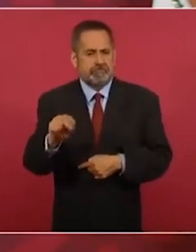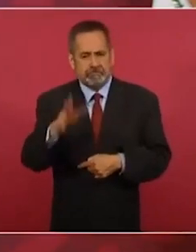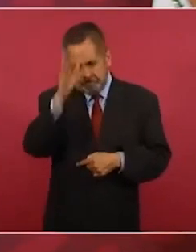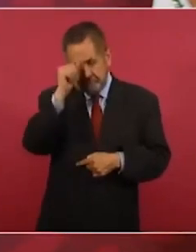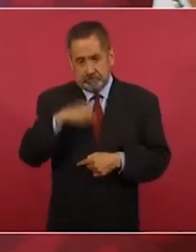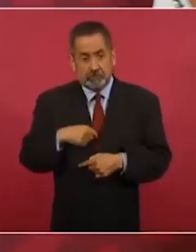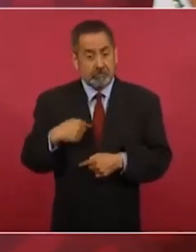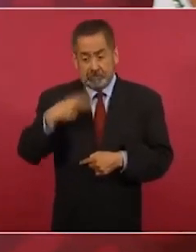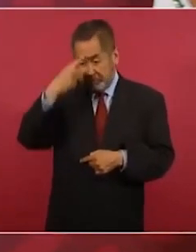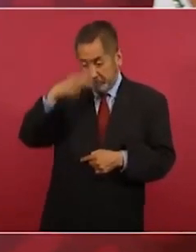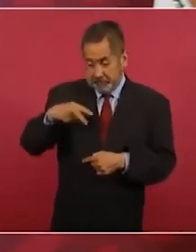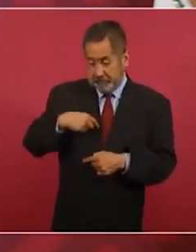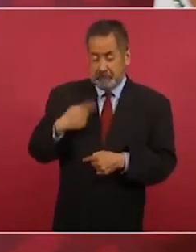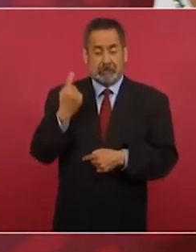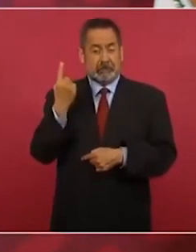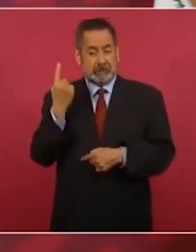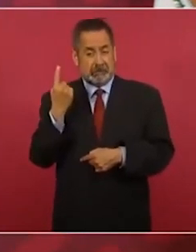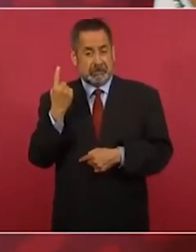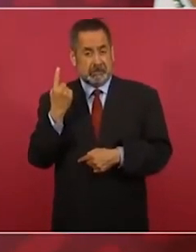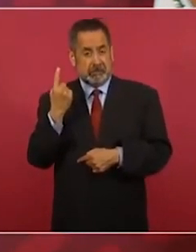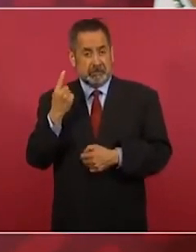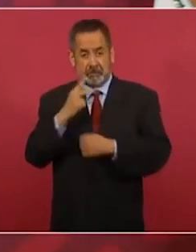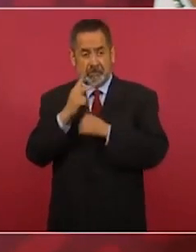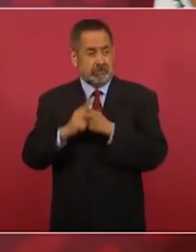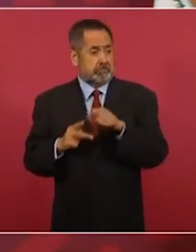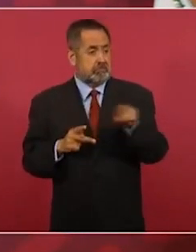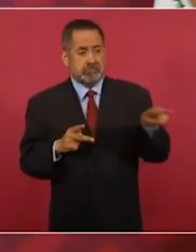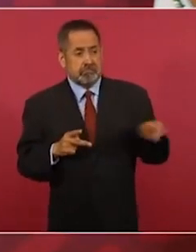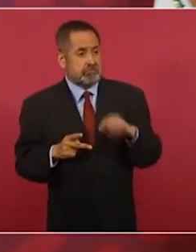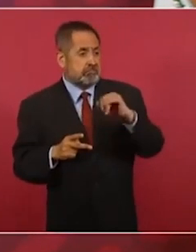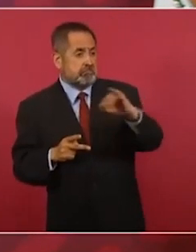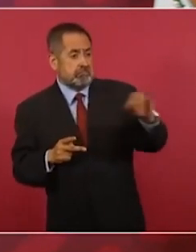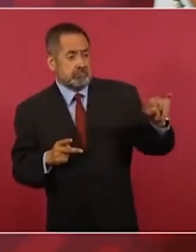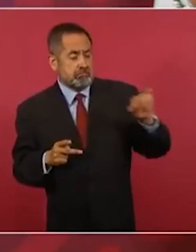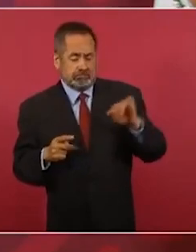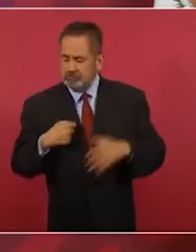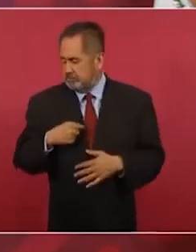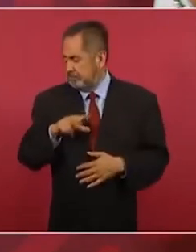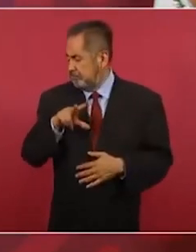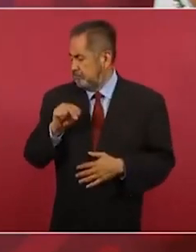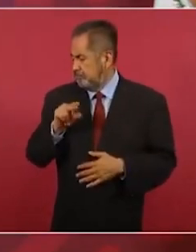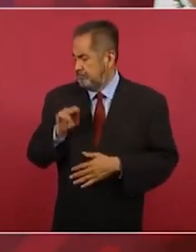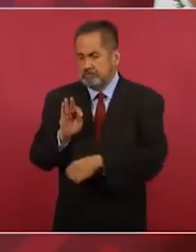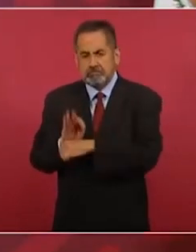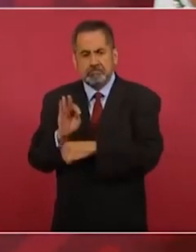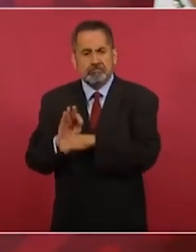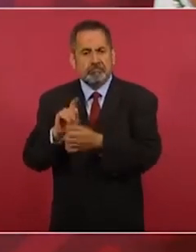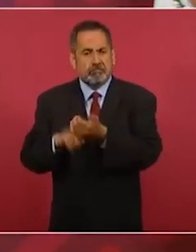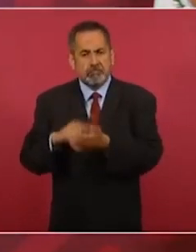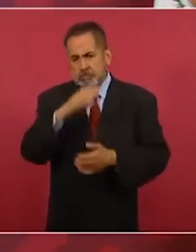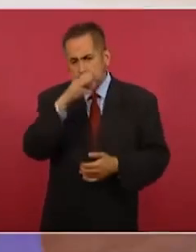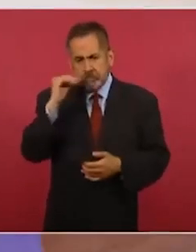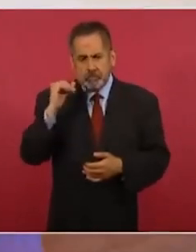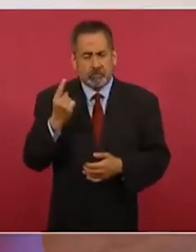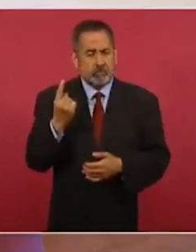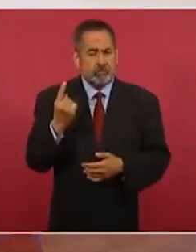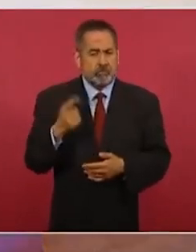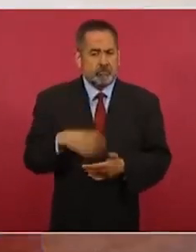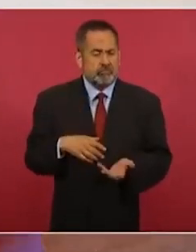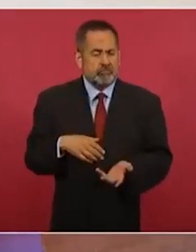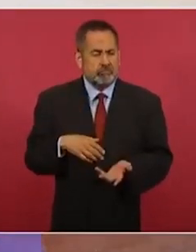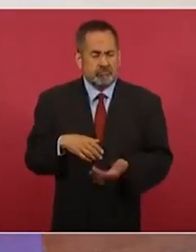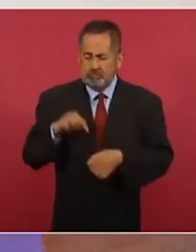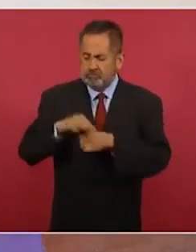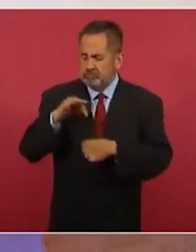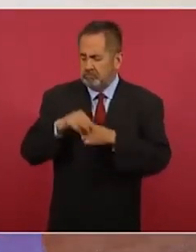fue el único país que votó en